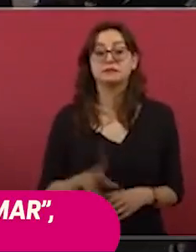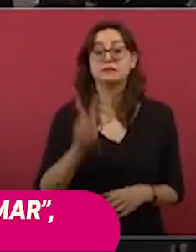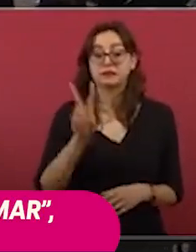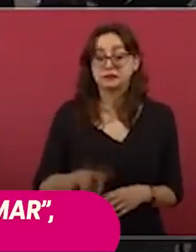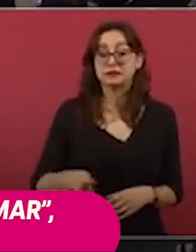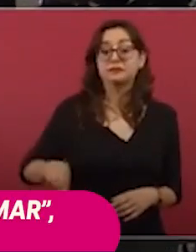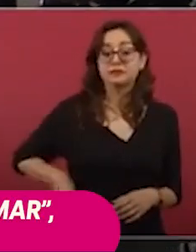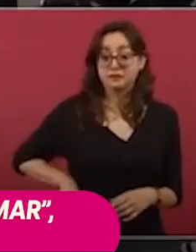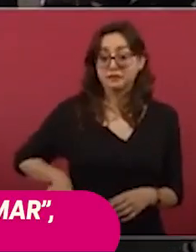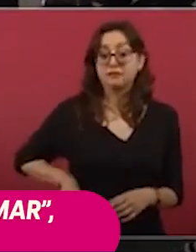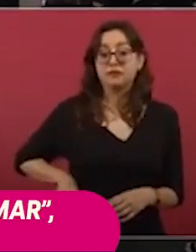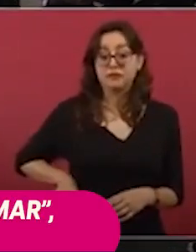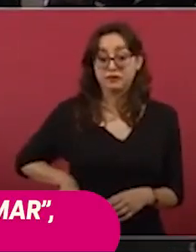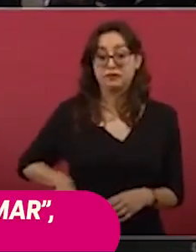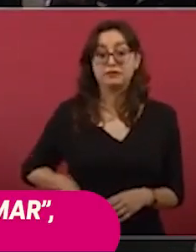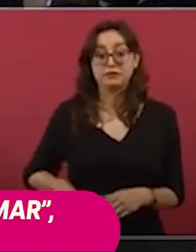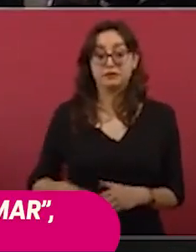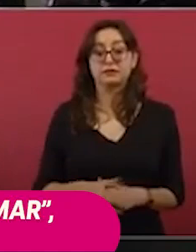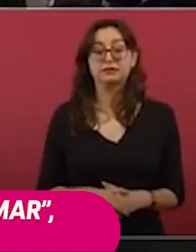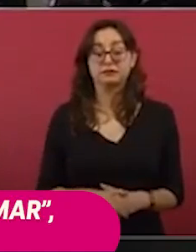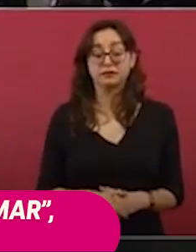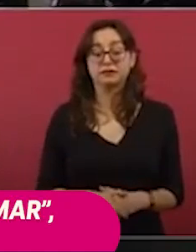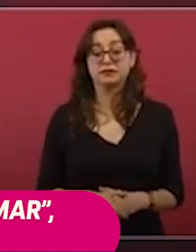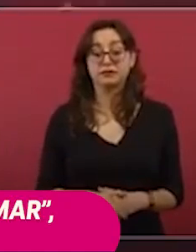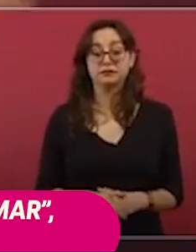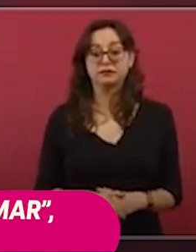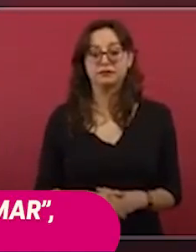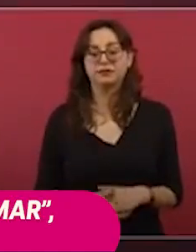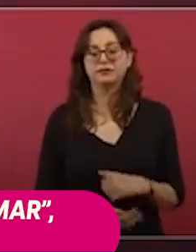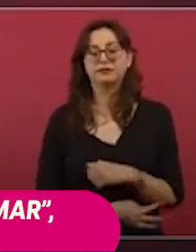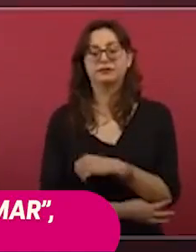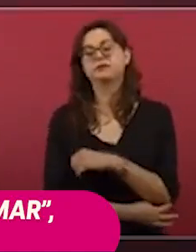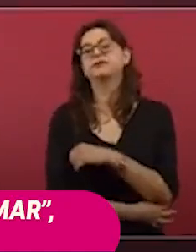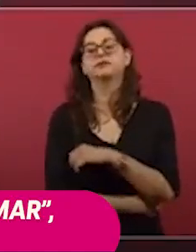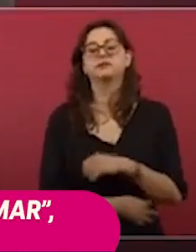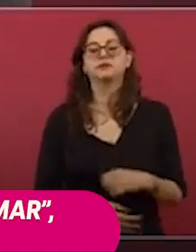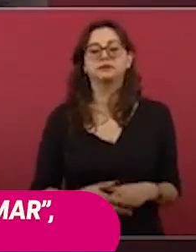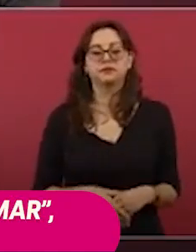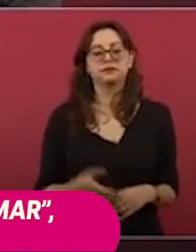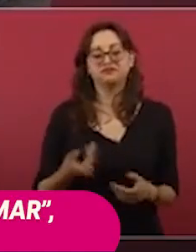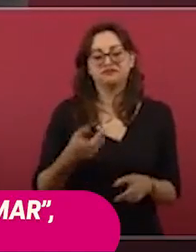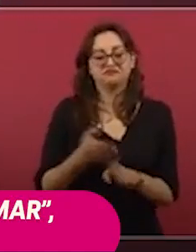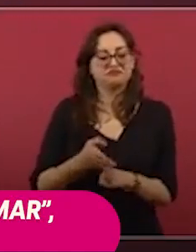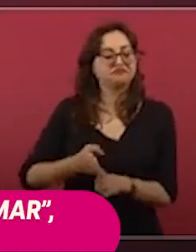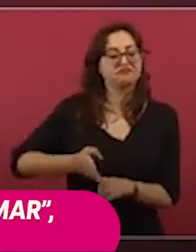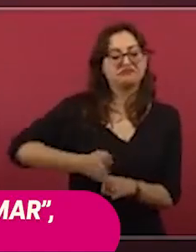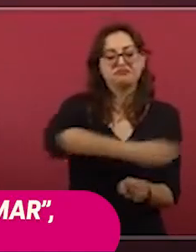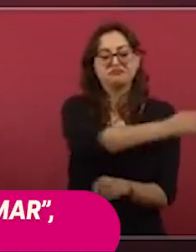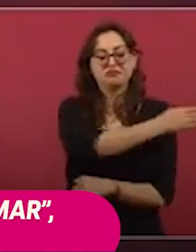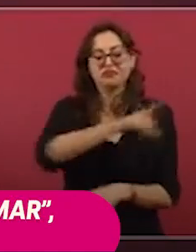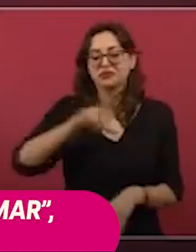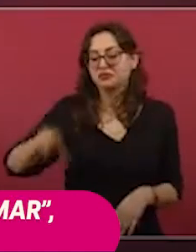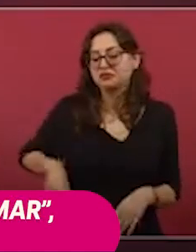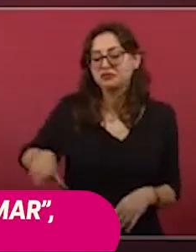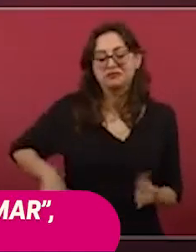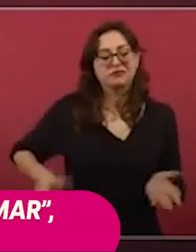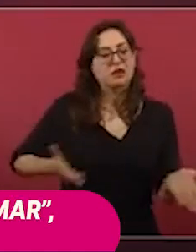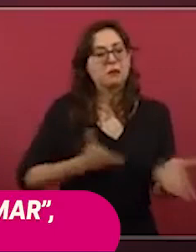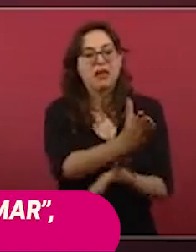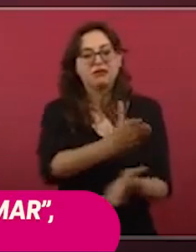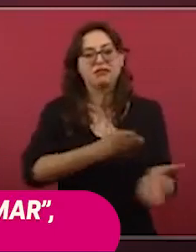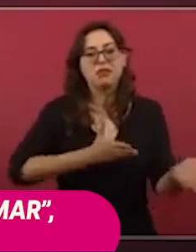de ahora, ¿ustedes creen que no podríamos